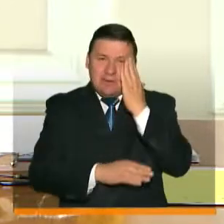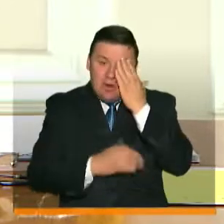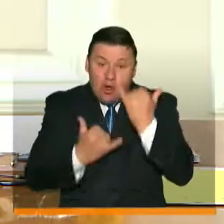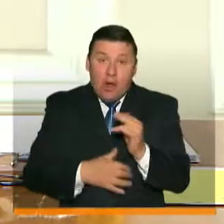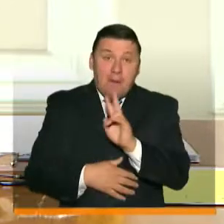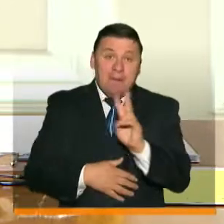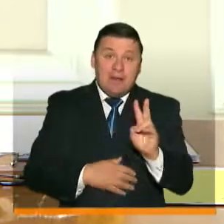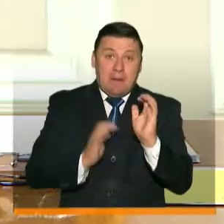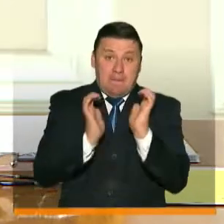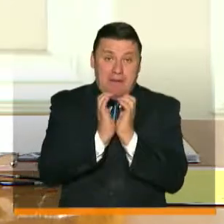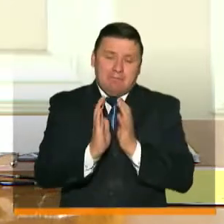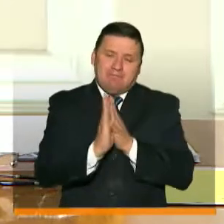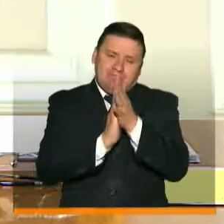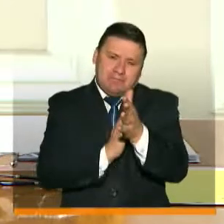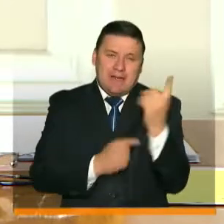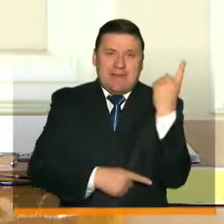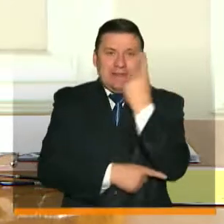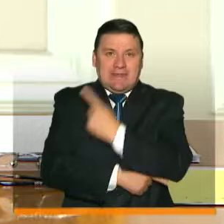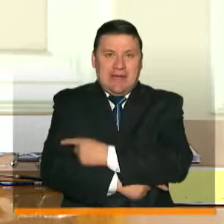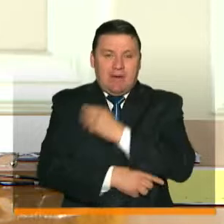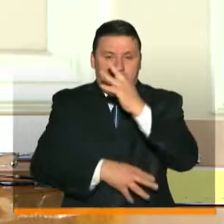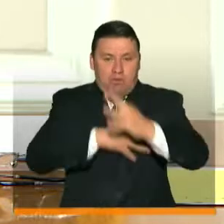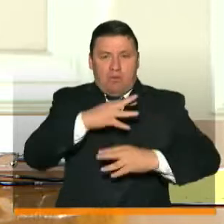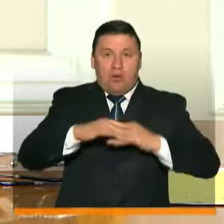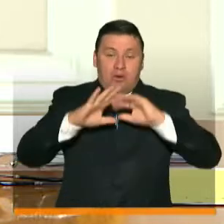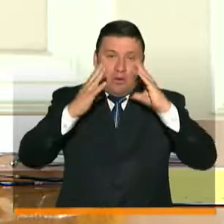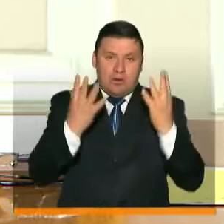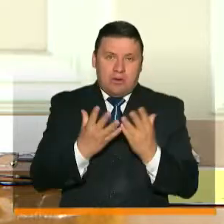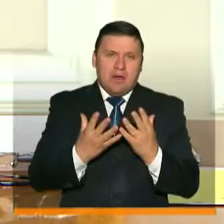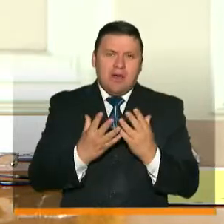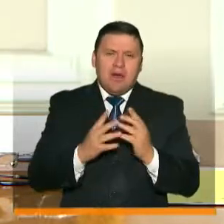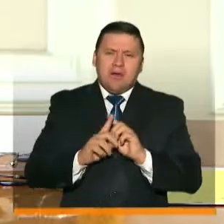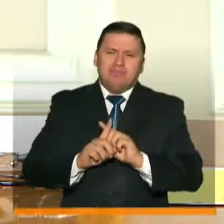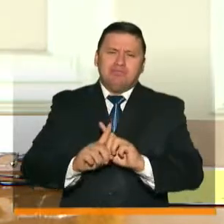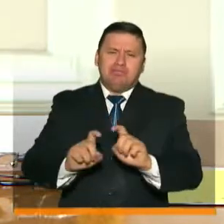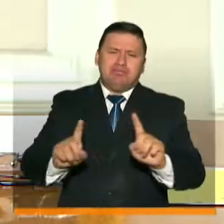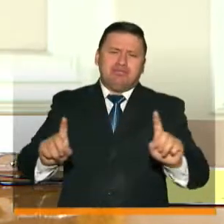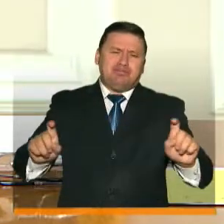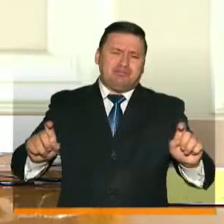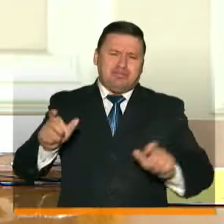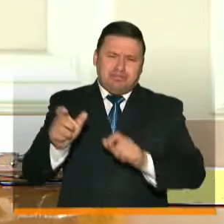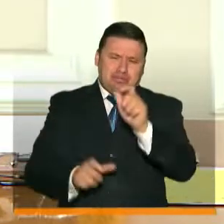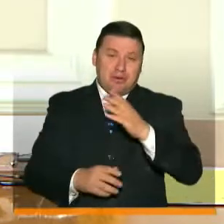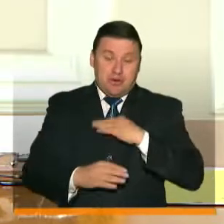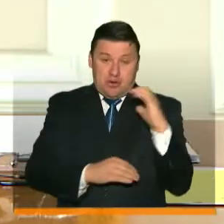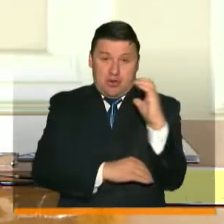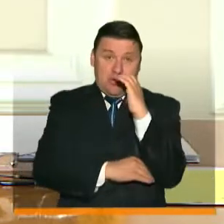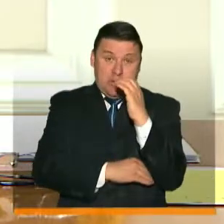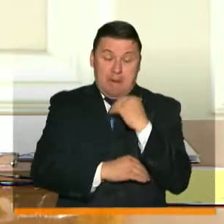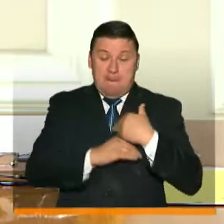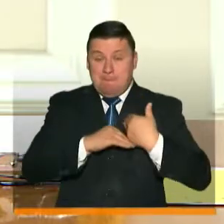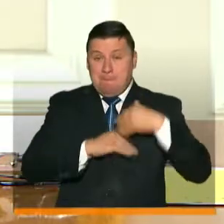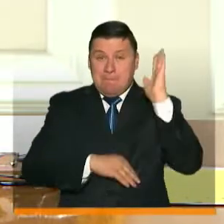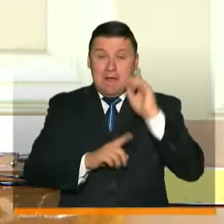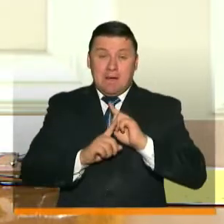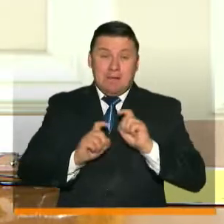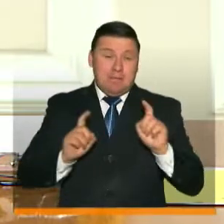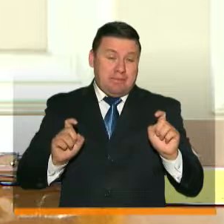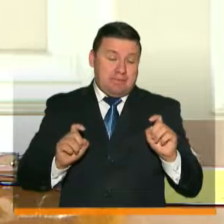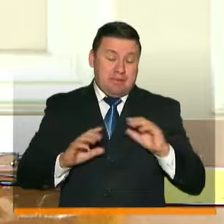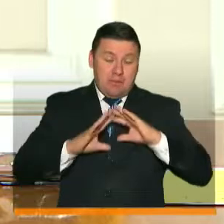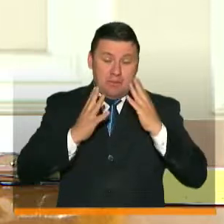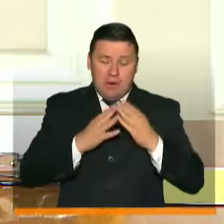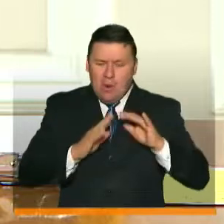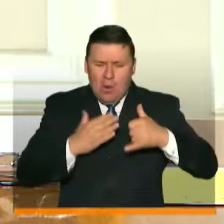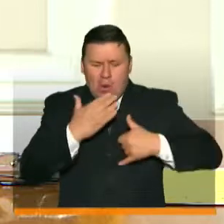22 de mayo es el día mundial de la biodiversidad. Nuestro país es uno de los países más biodiversos del